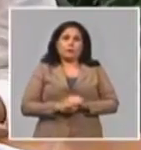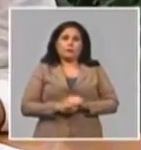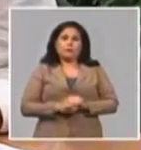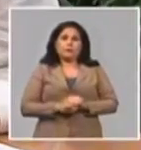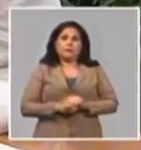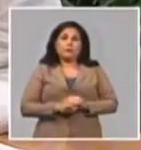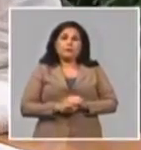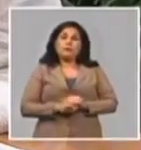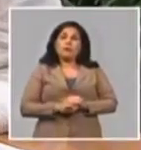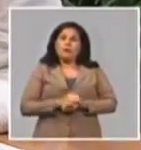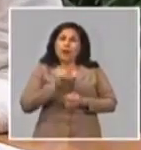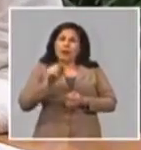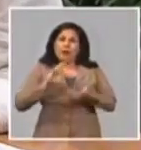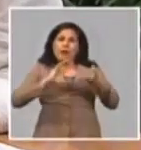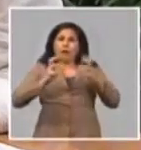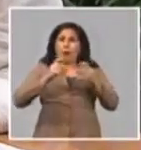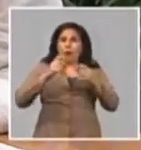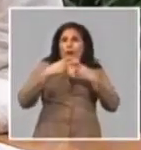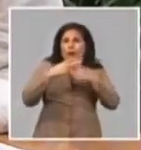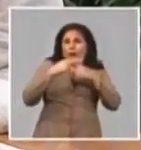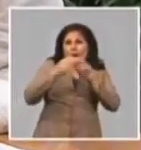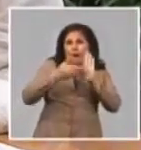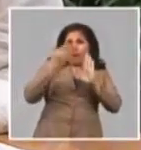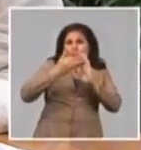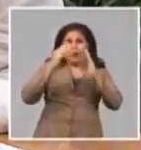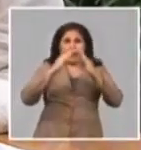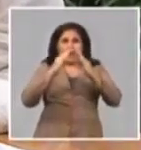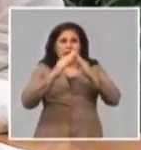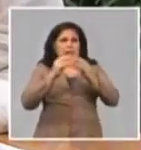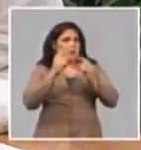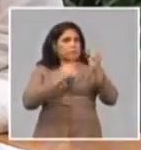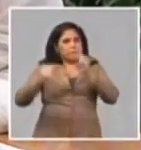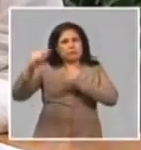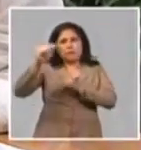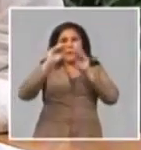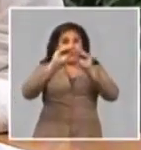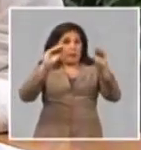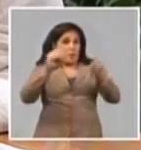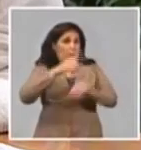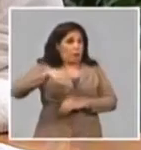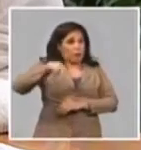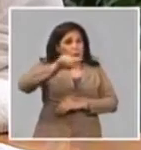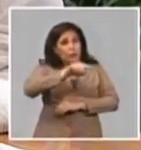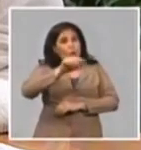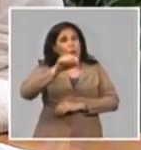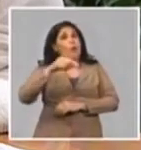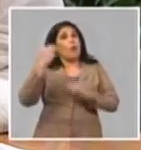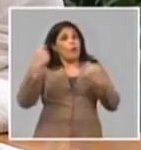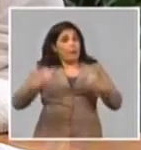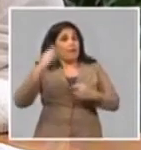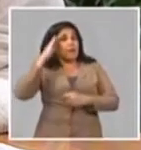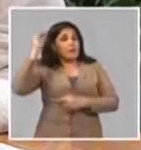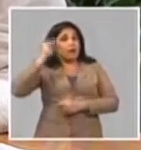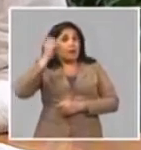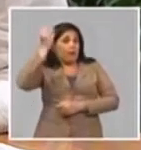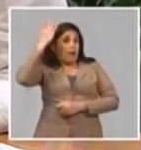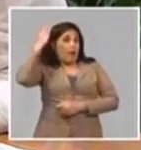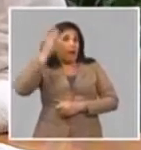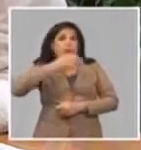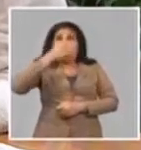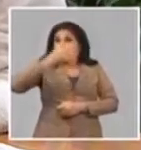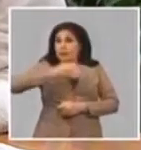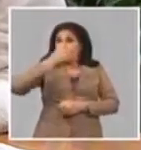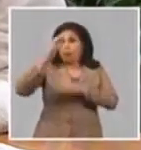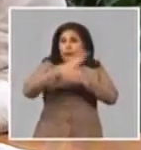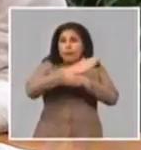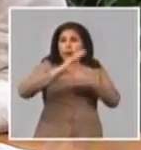Y estas acciones, ¿a qué están dirigidas? Fundamentalmente, y era un llamado, como usted decía, que nos ha hecho el Presidente de la República en los